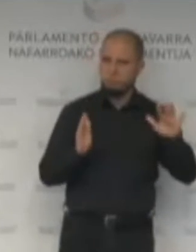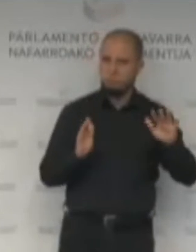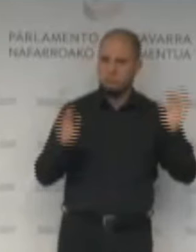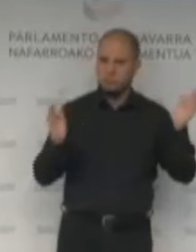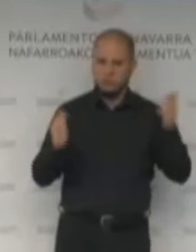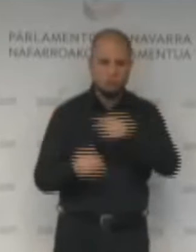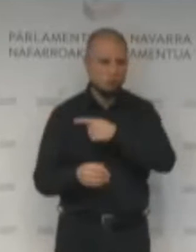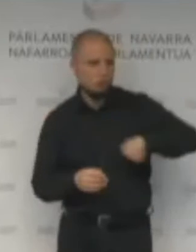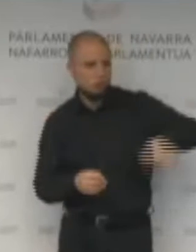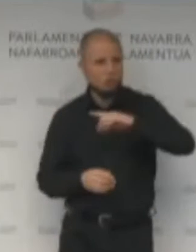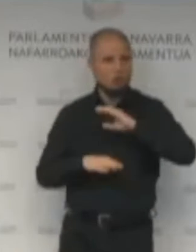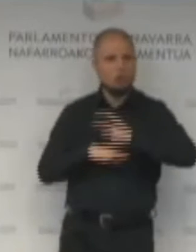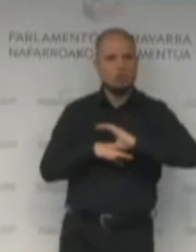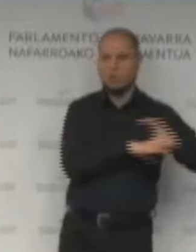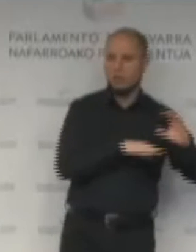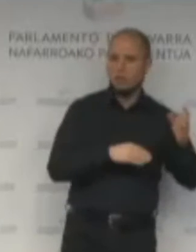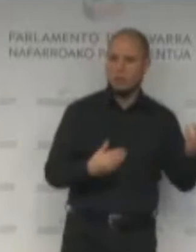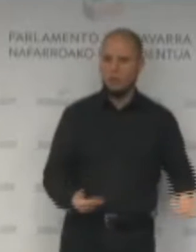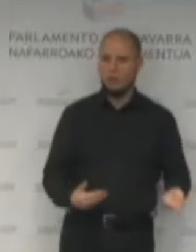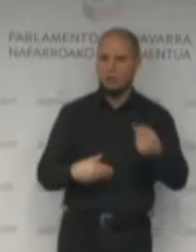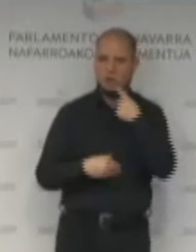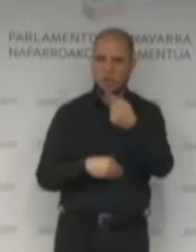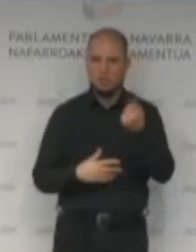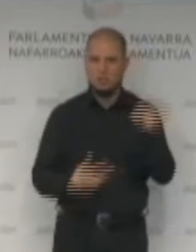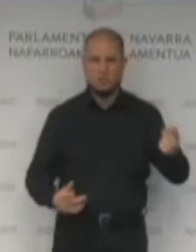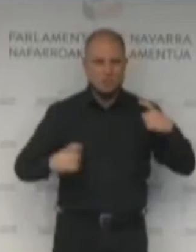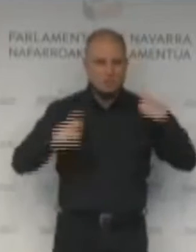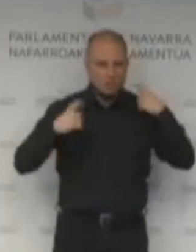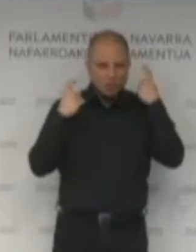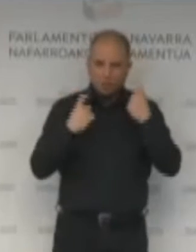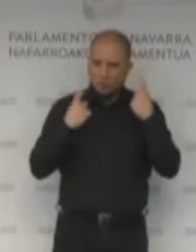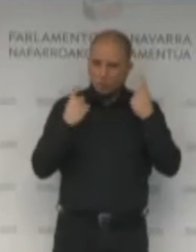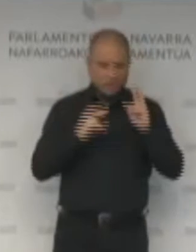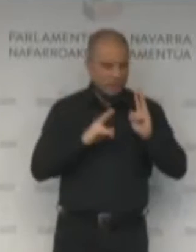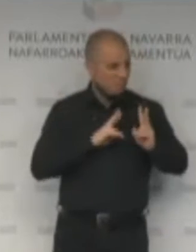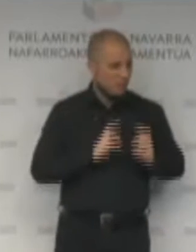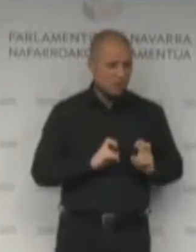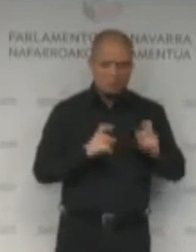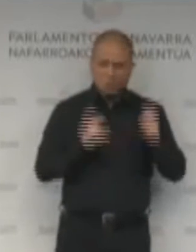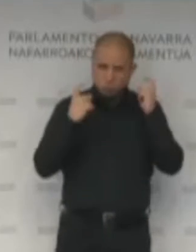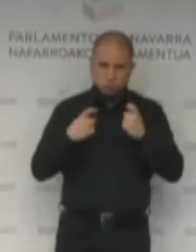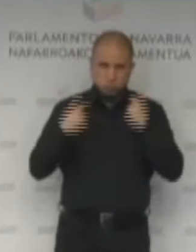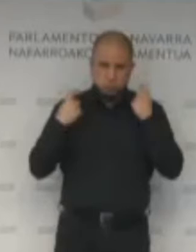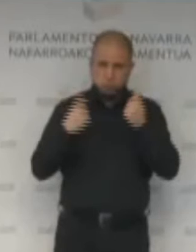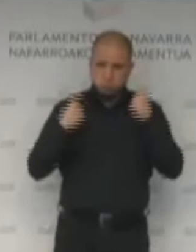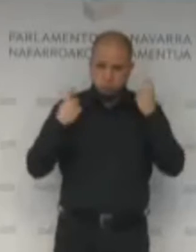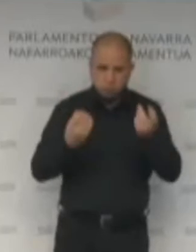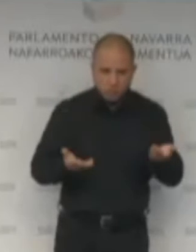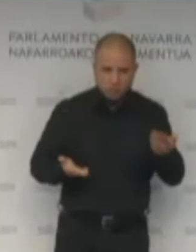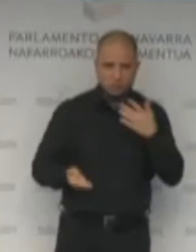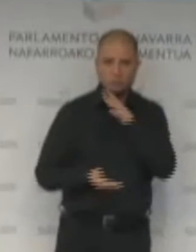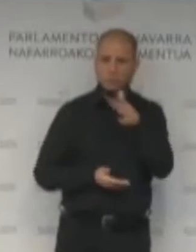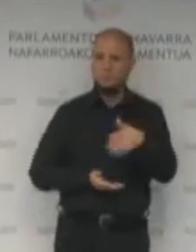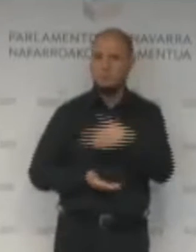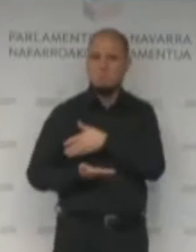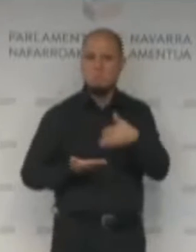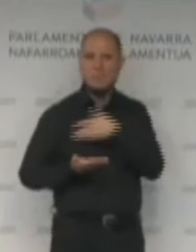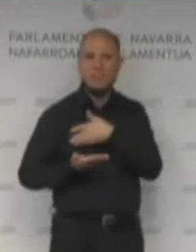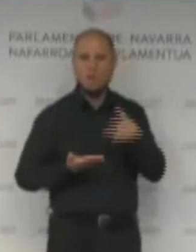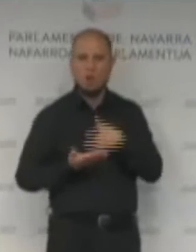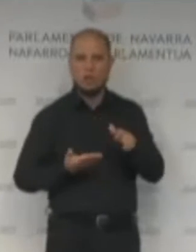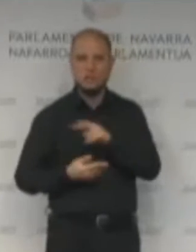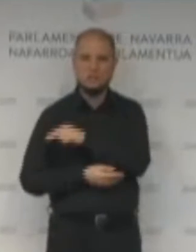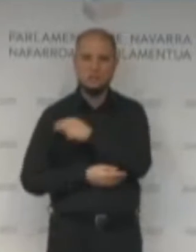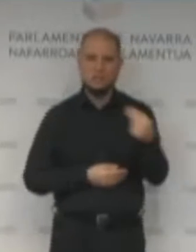consejeras de este Gobierno. El esfuerzo que se está haciendo desde el minuto uno, poniendo millones de euros a disposición